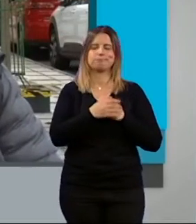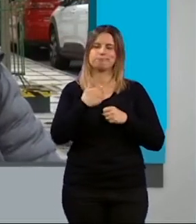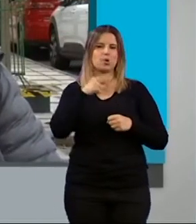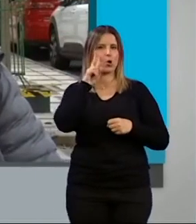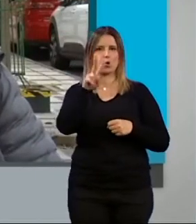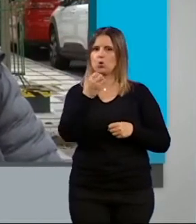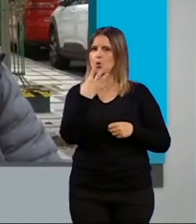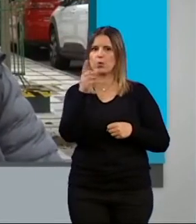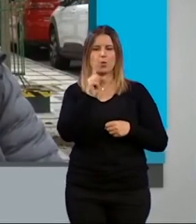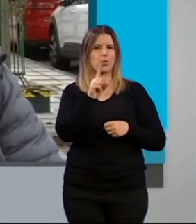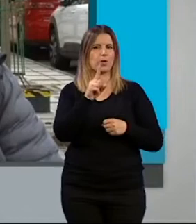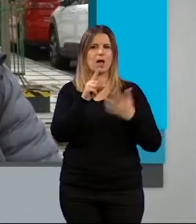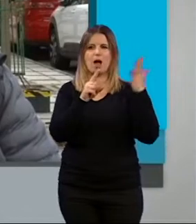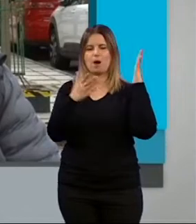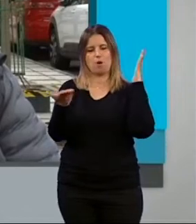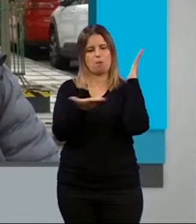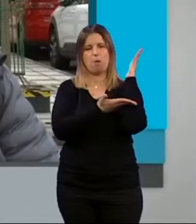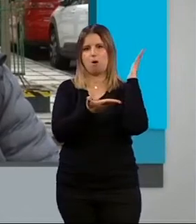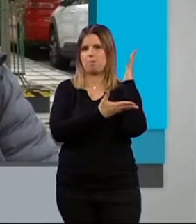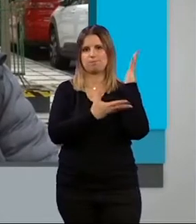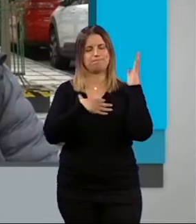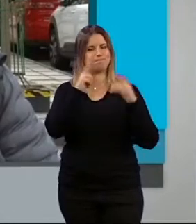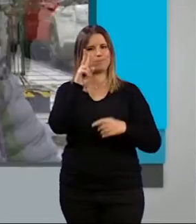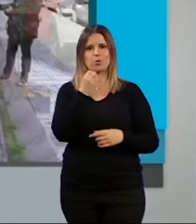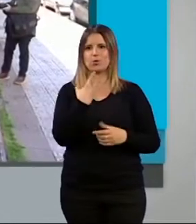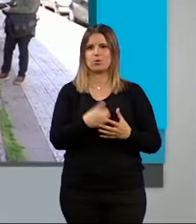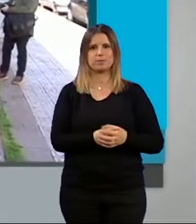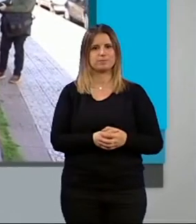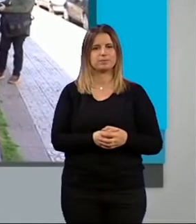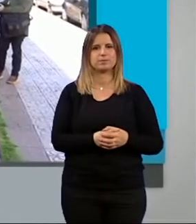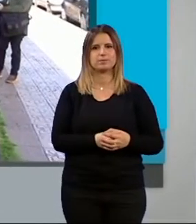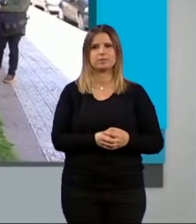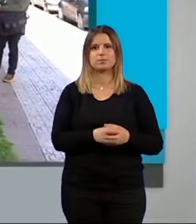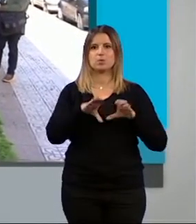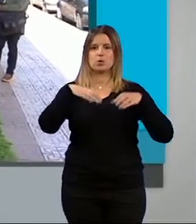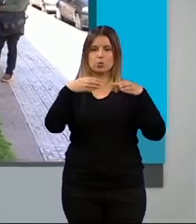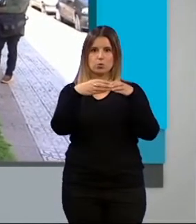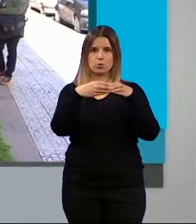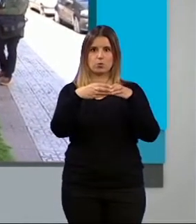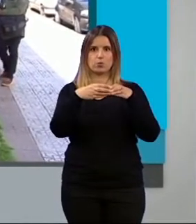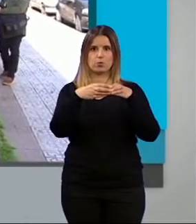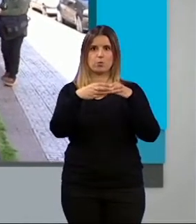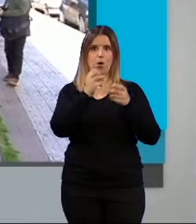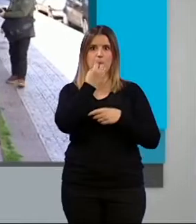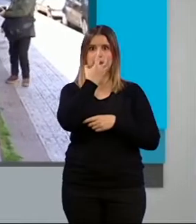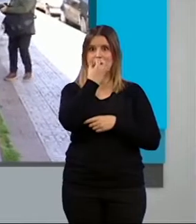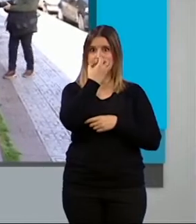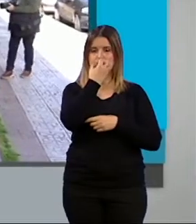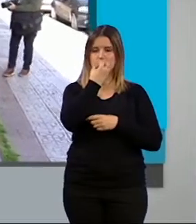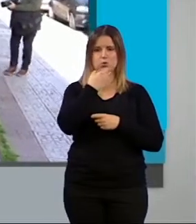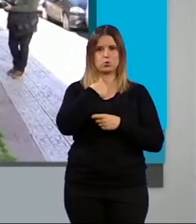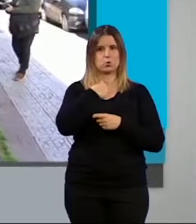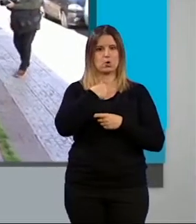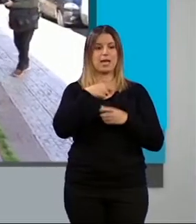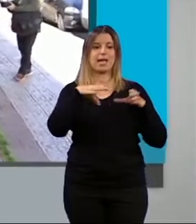de cortar los árboles para quitarlo de... El grupo municipal del PSOE ha pedido hoy al